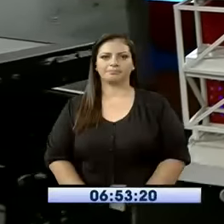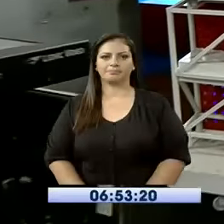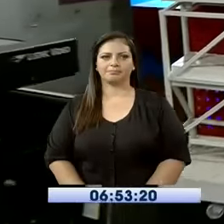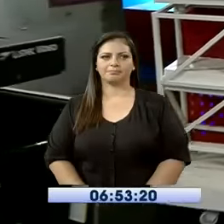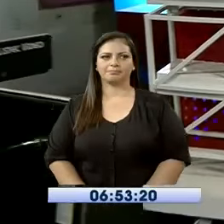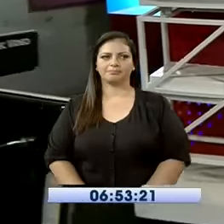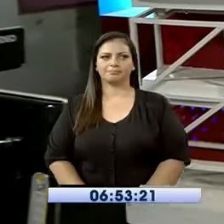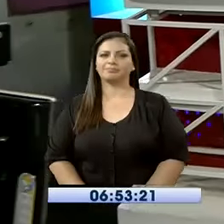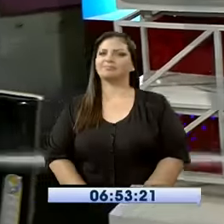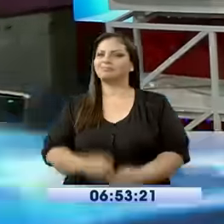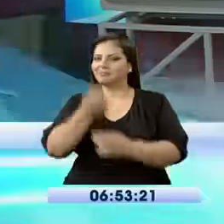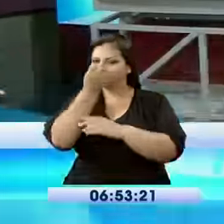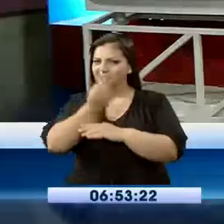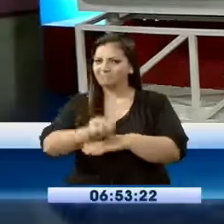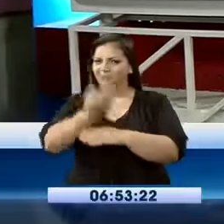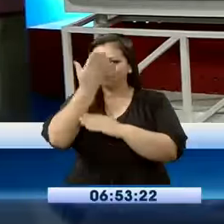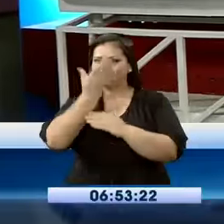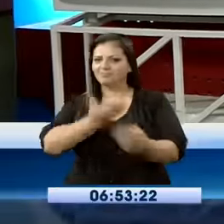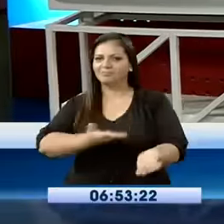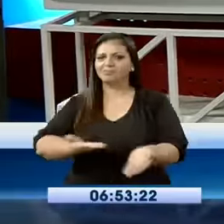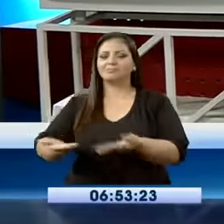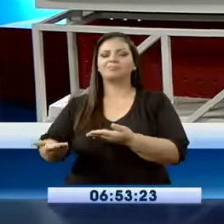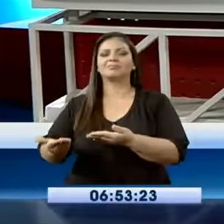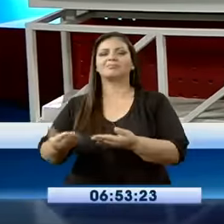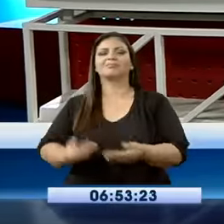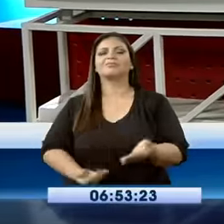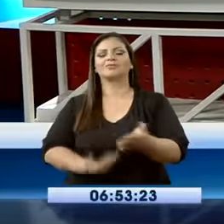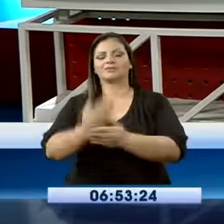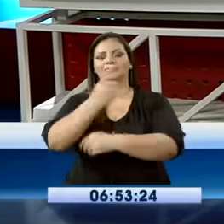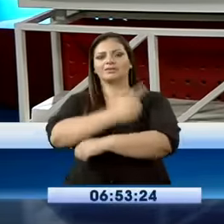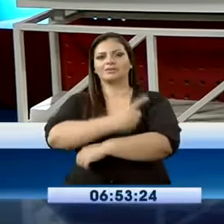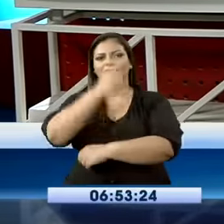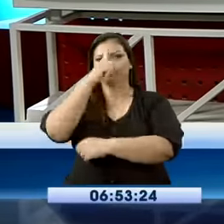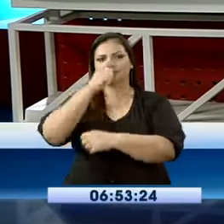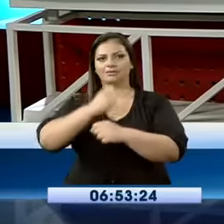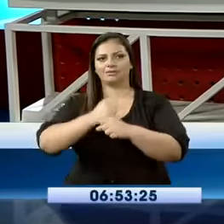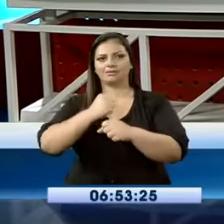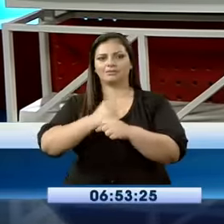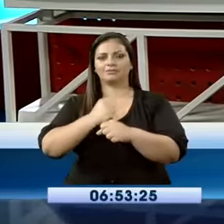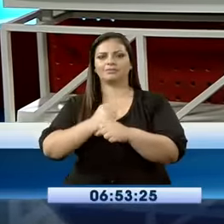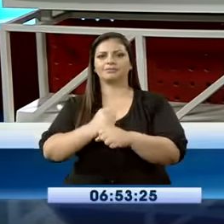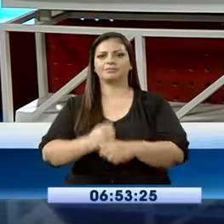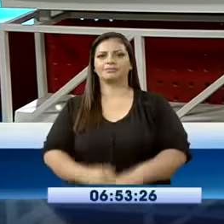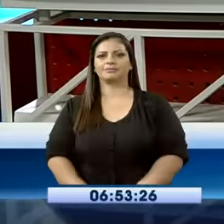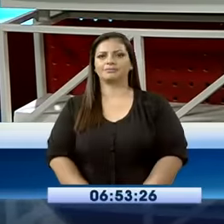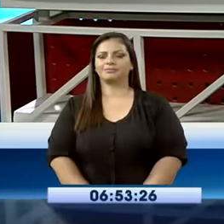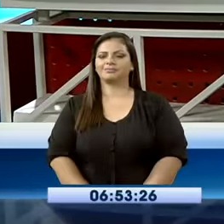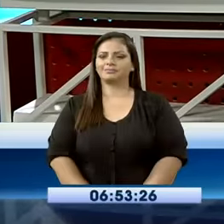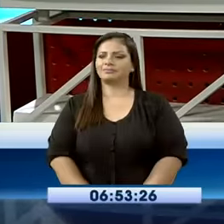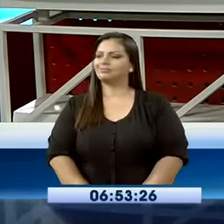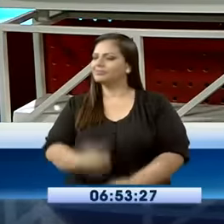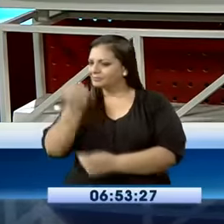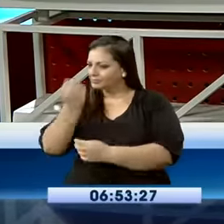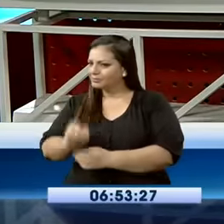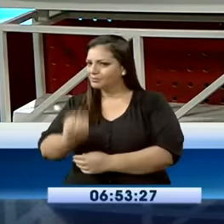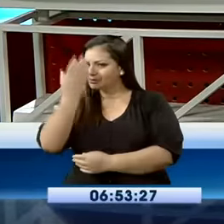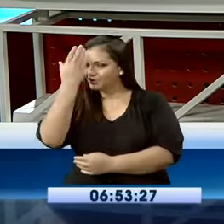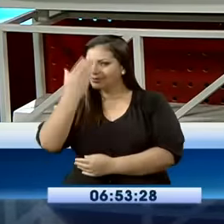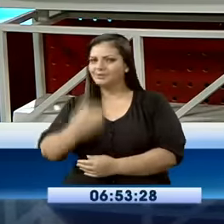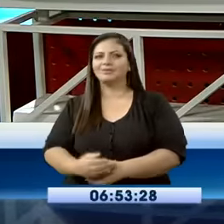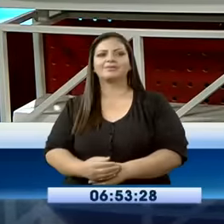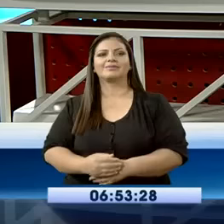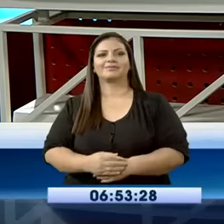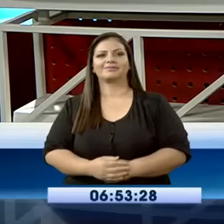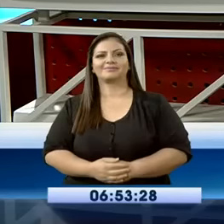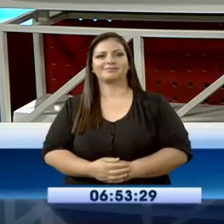Buenos días, muy buenos días. Bienvenidos a una nueva jornada de los... Ay, perdón de la voz. Mi querido Hugo, buenos días, amigos televidentes.